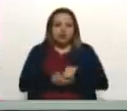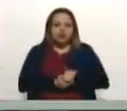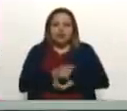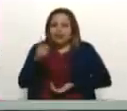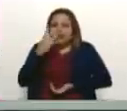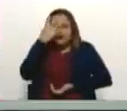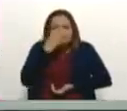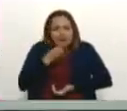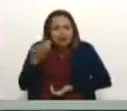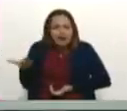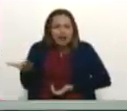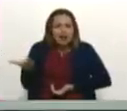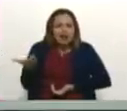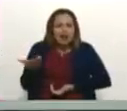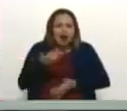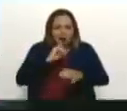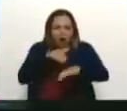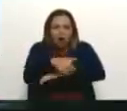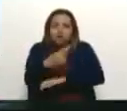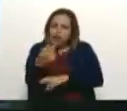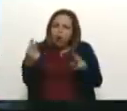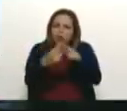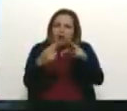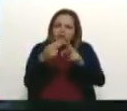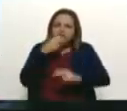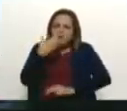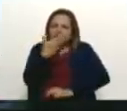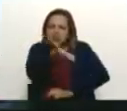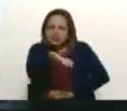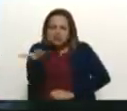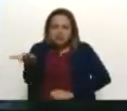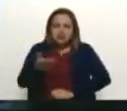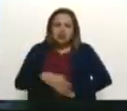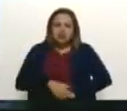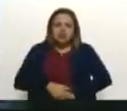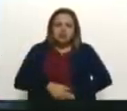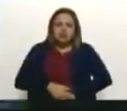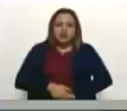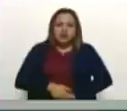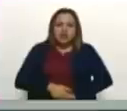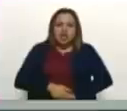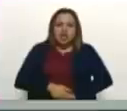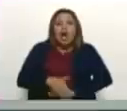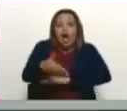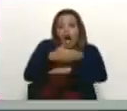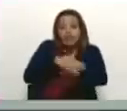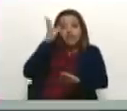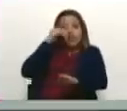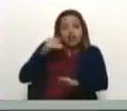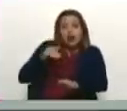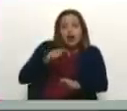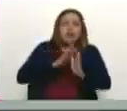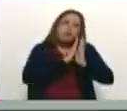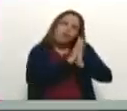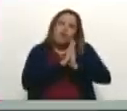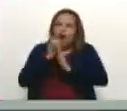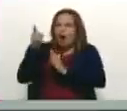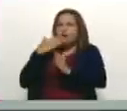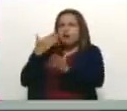tristeza, Jorge. Tú conoces muy bien eso. Ellos no van para el baño si no le piden permiso a Jimmy Story